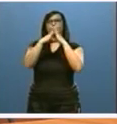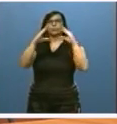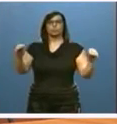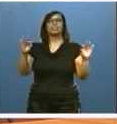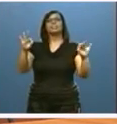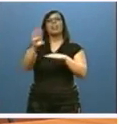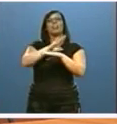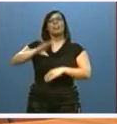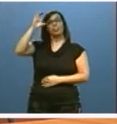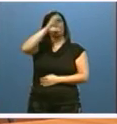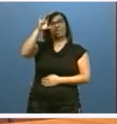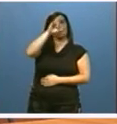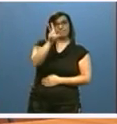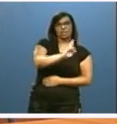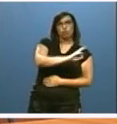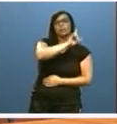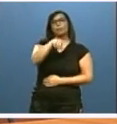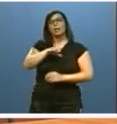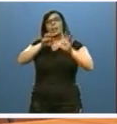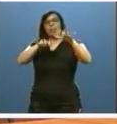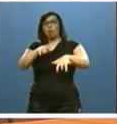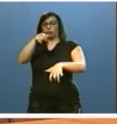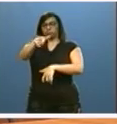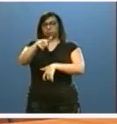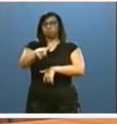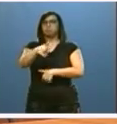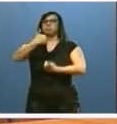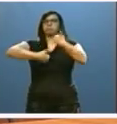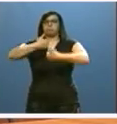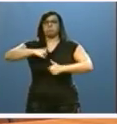de Ciencias de la de Valladolid y la de León licitará en breve algunas importantes obras. ¡Gracias!